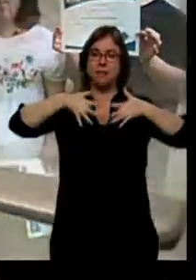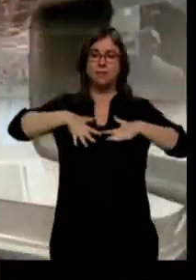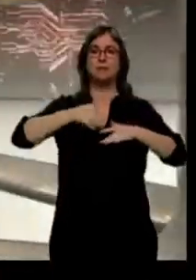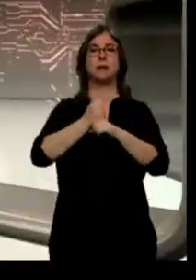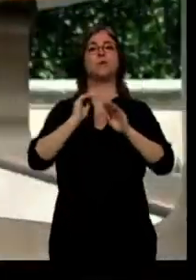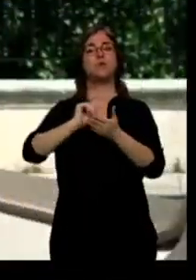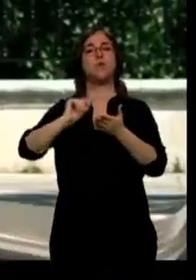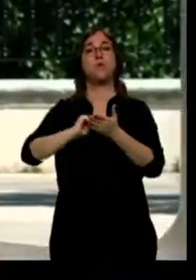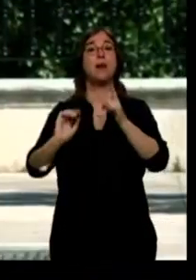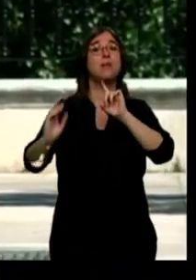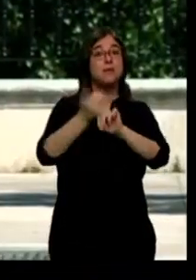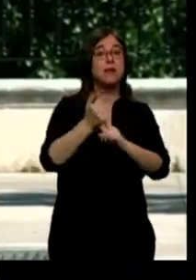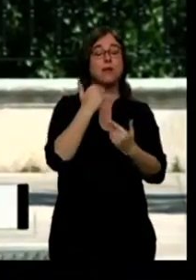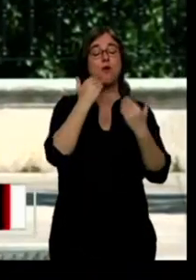trabajo.